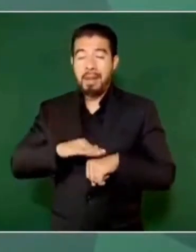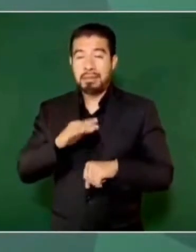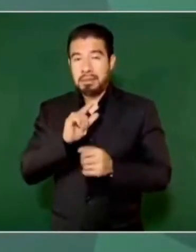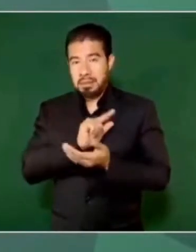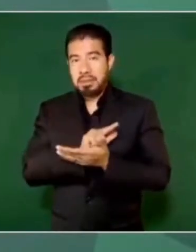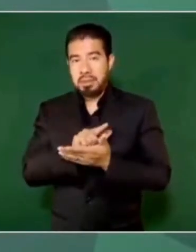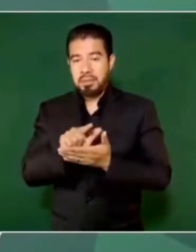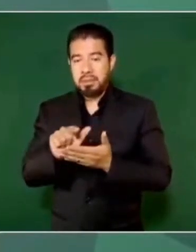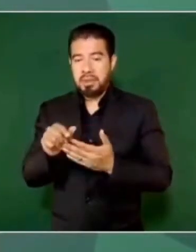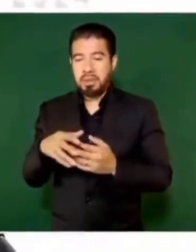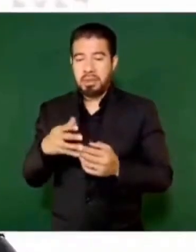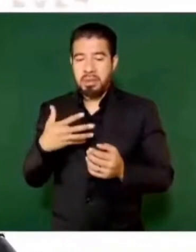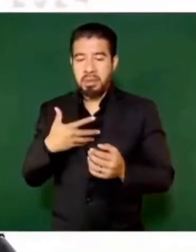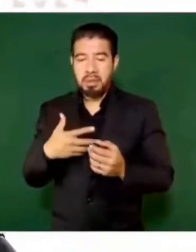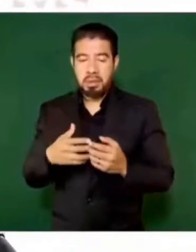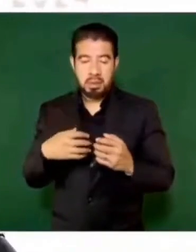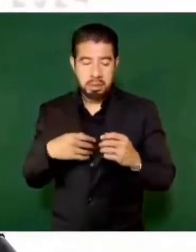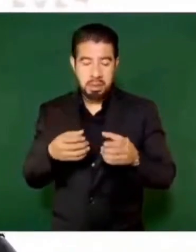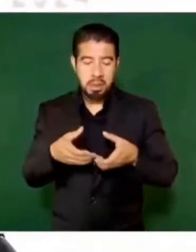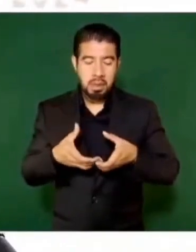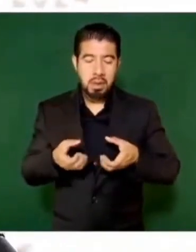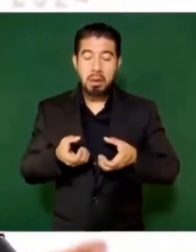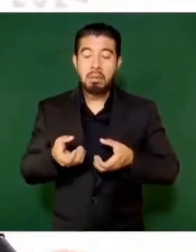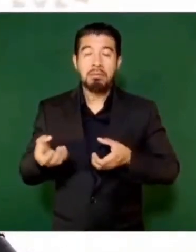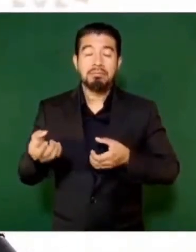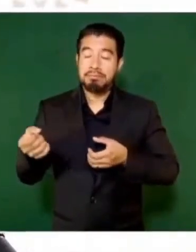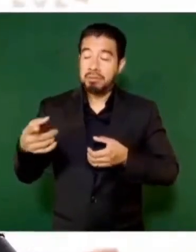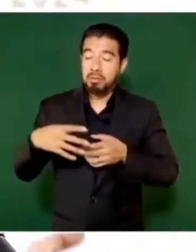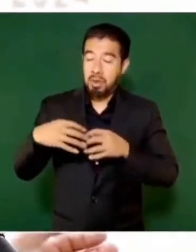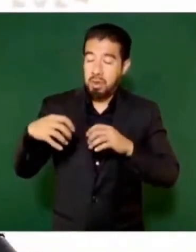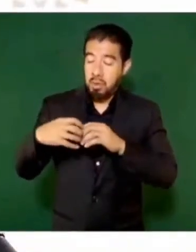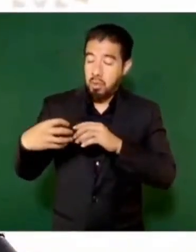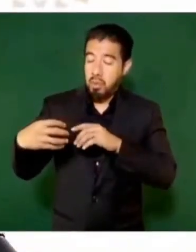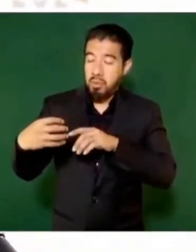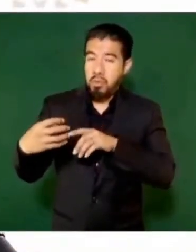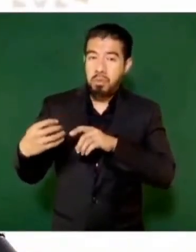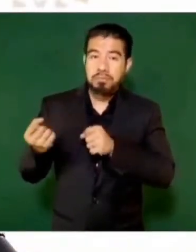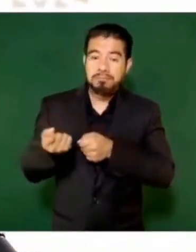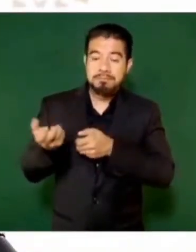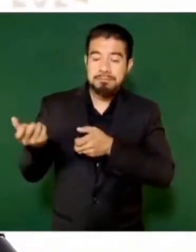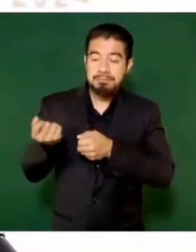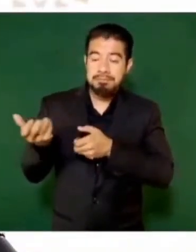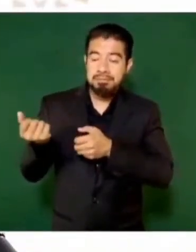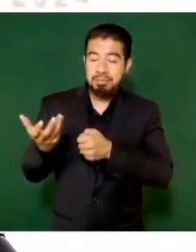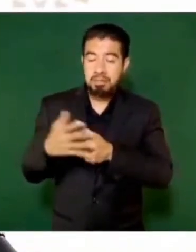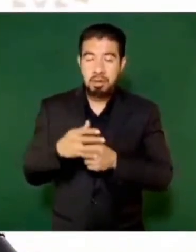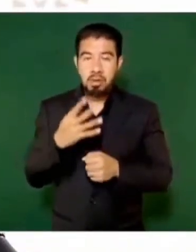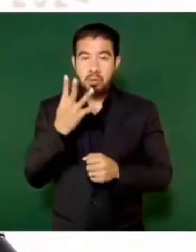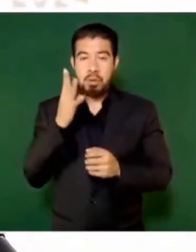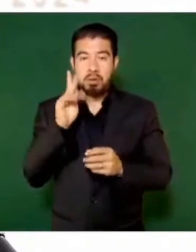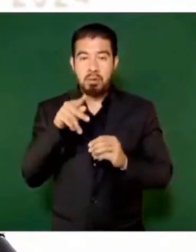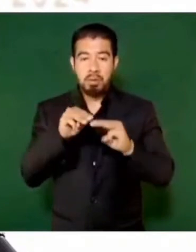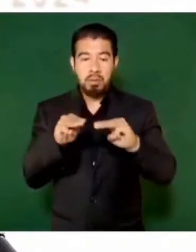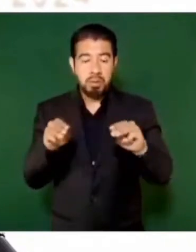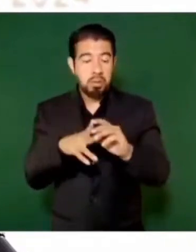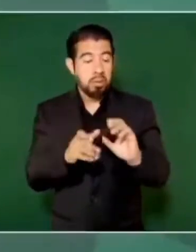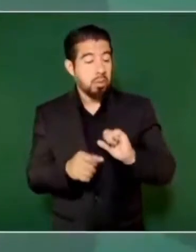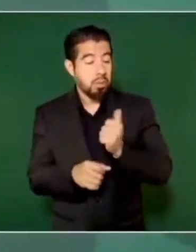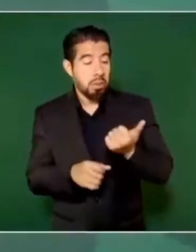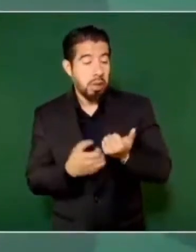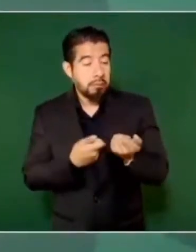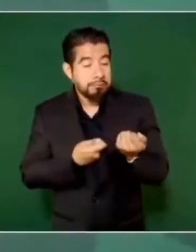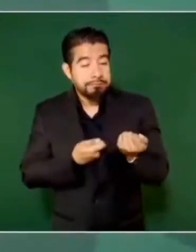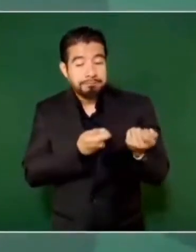están haciendo las dos tomas, una para la planta actual, para enviar por el medio de los cuatro kilómetros de acueducto y la otra